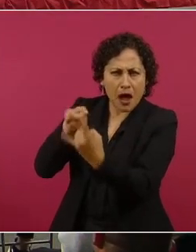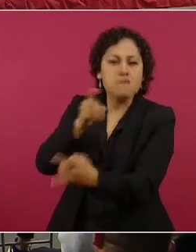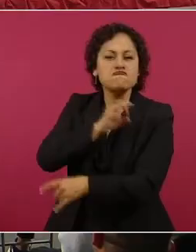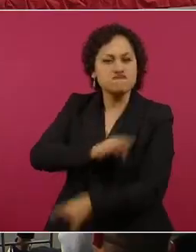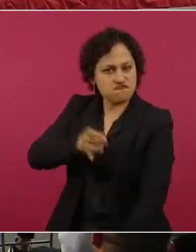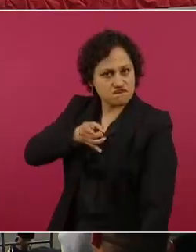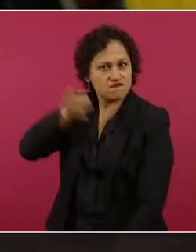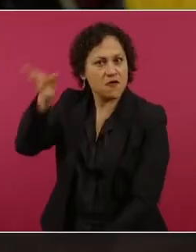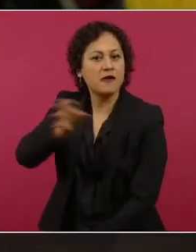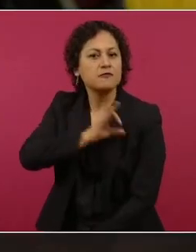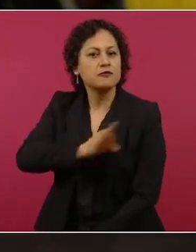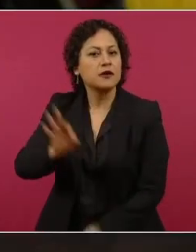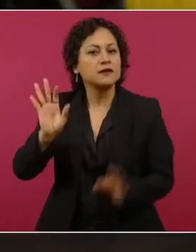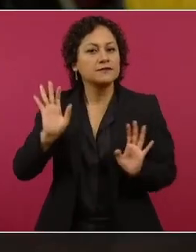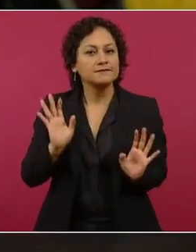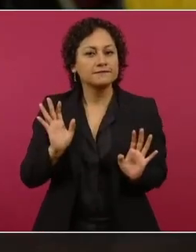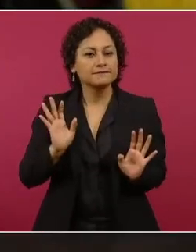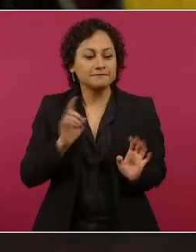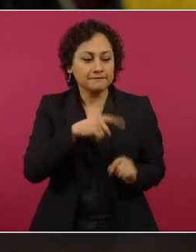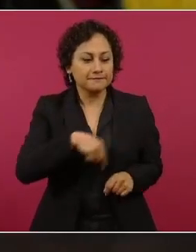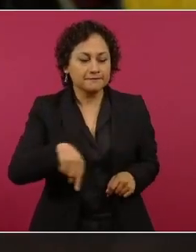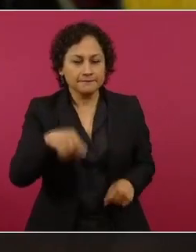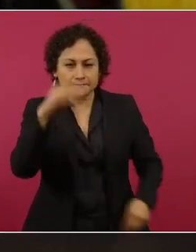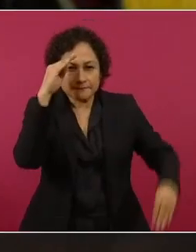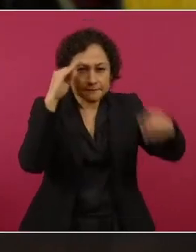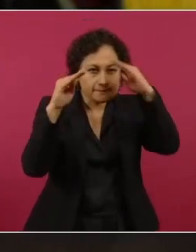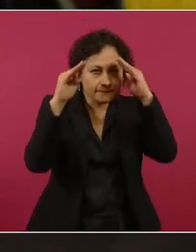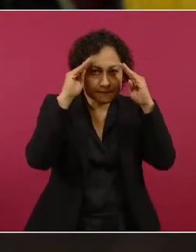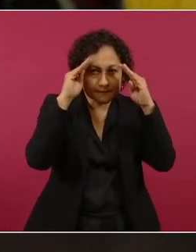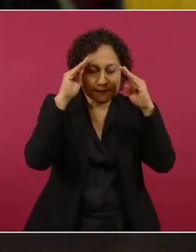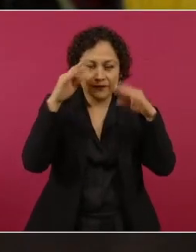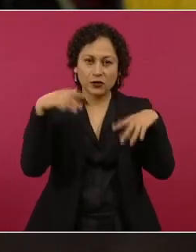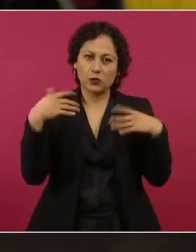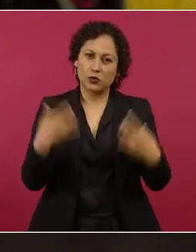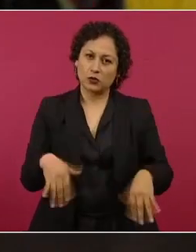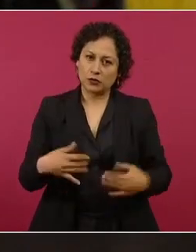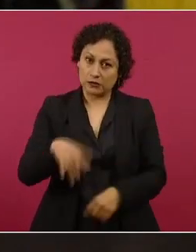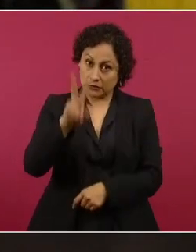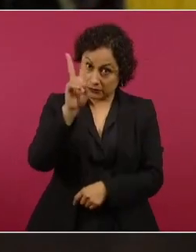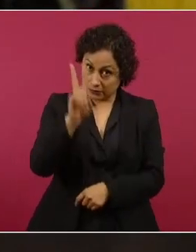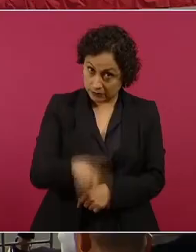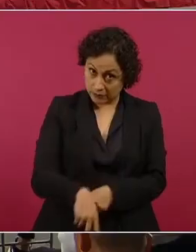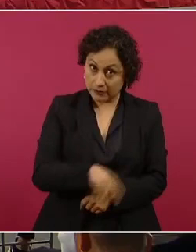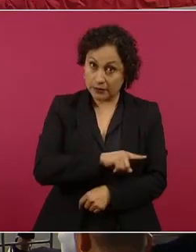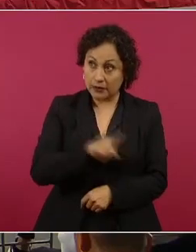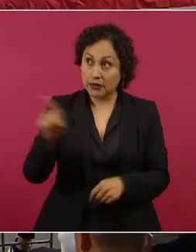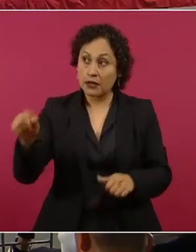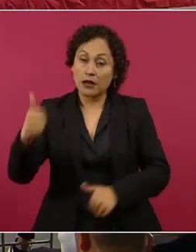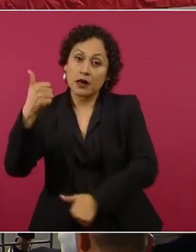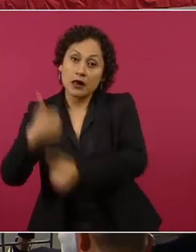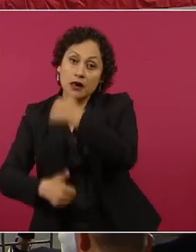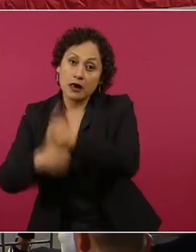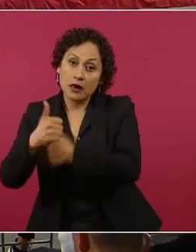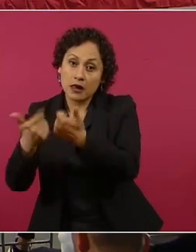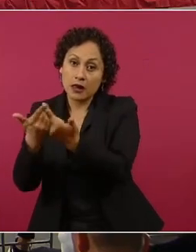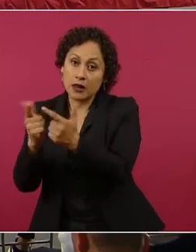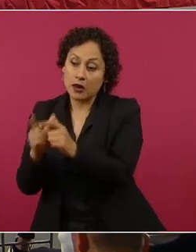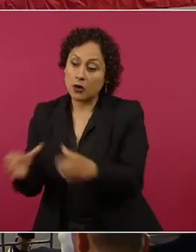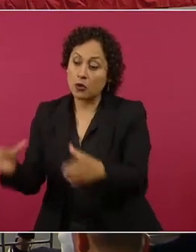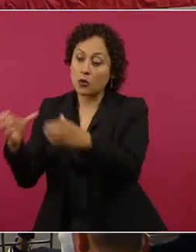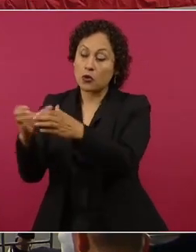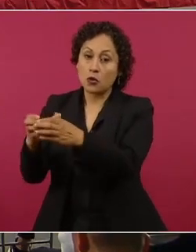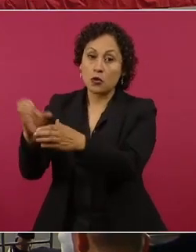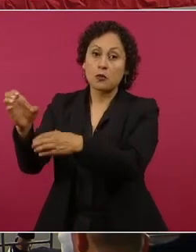Y pues estos muchachos los ponen en el grupo más difícil, con un país europeo, Estados Unidos y Uruguay,